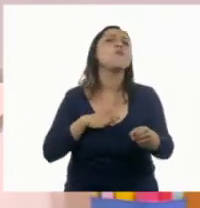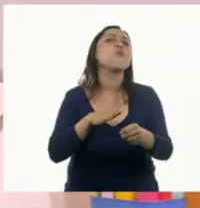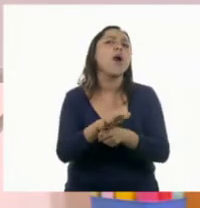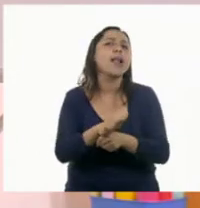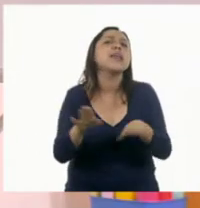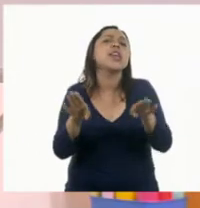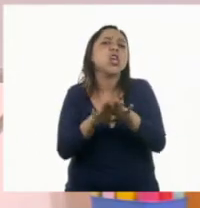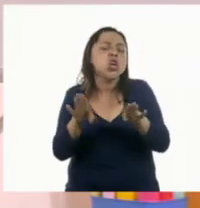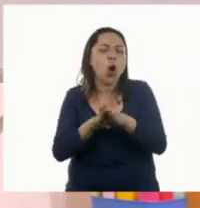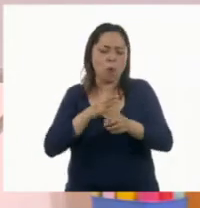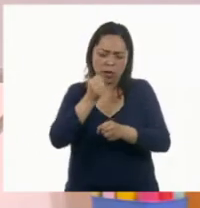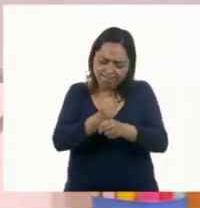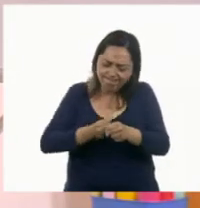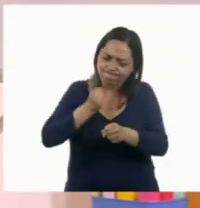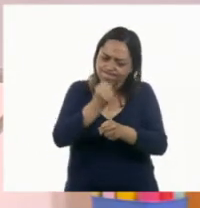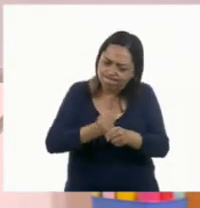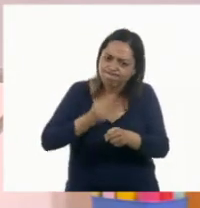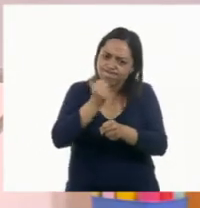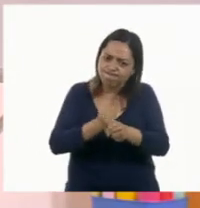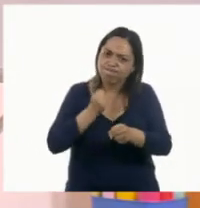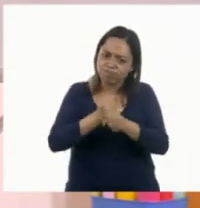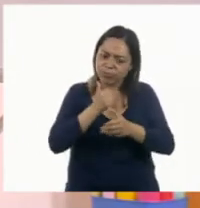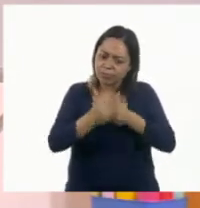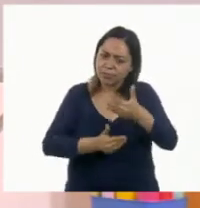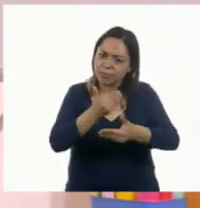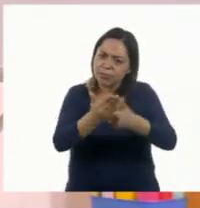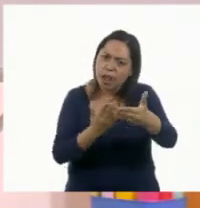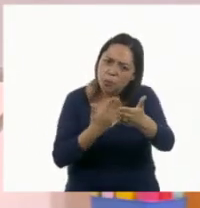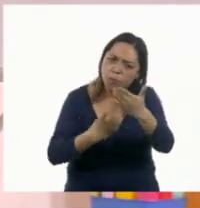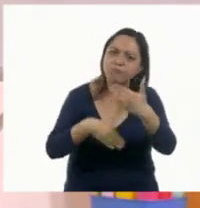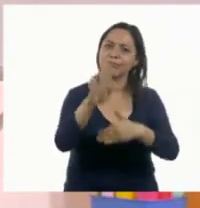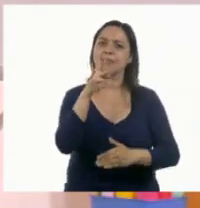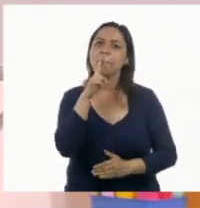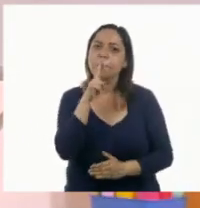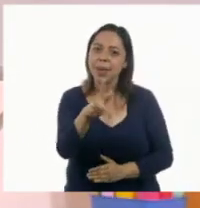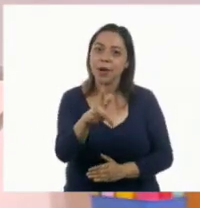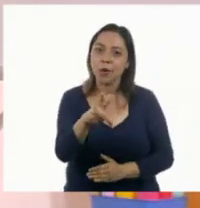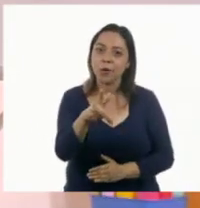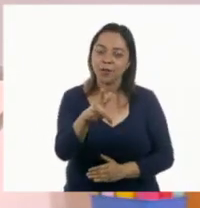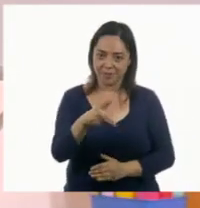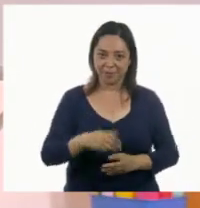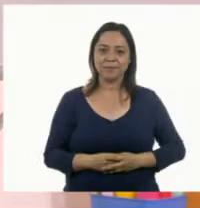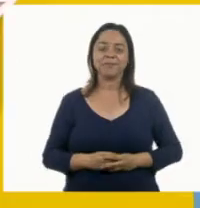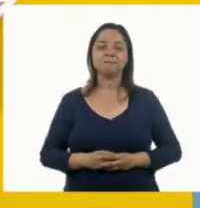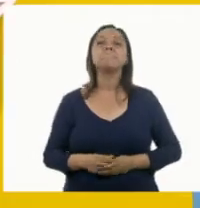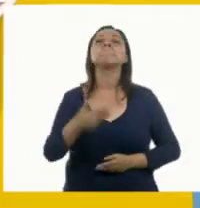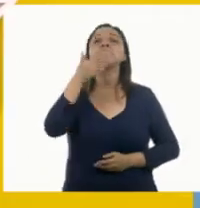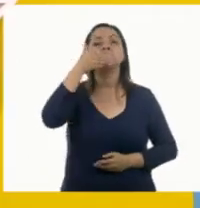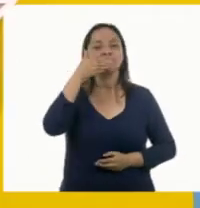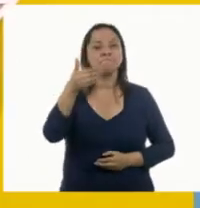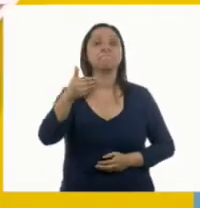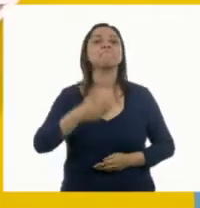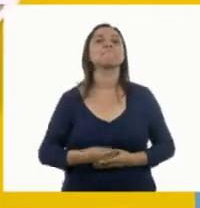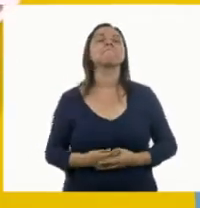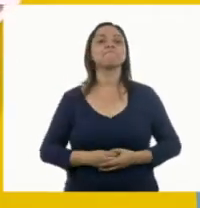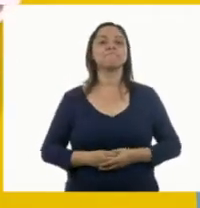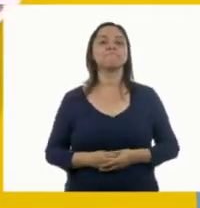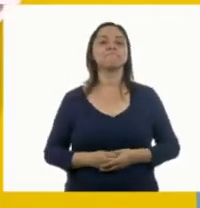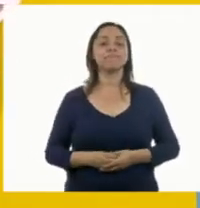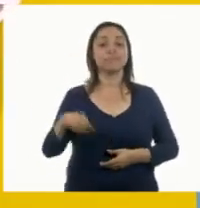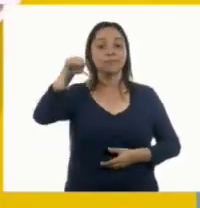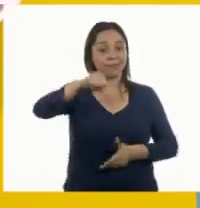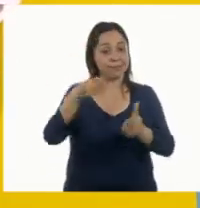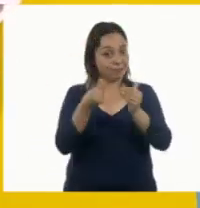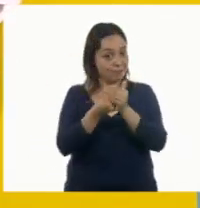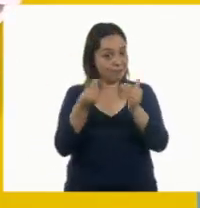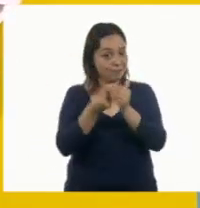con el tiempo. Porque entre más pase el tiempo, más vamos a ser buenos para ello. Muy bien. La clase